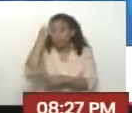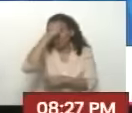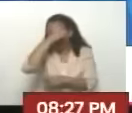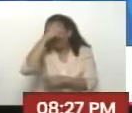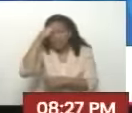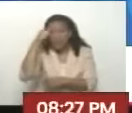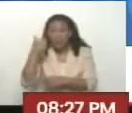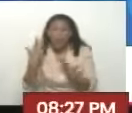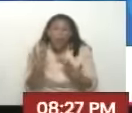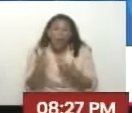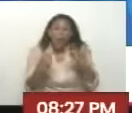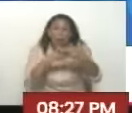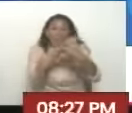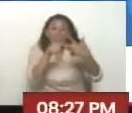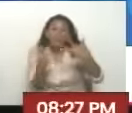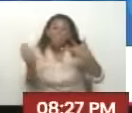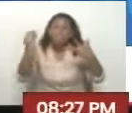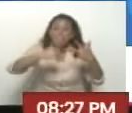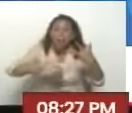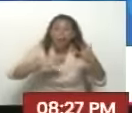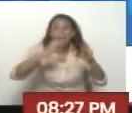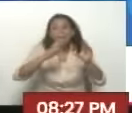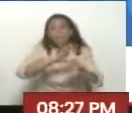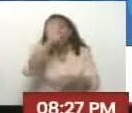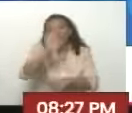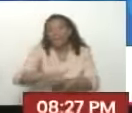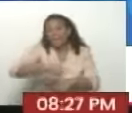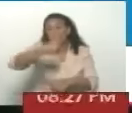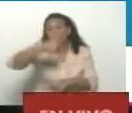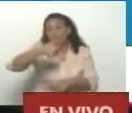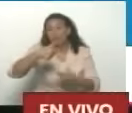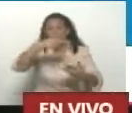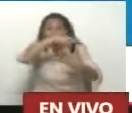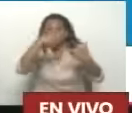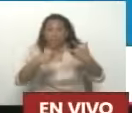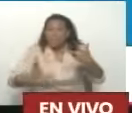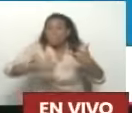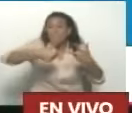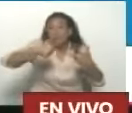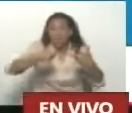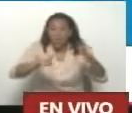esos son los tres proyectos Que están allí Están peleando Los tres proyectos